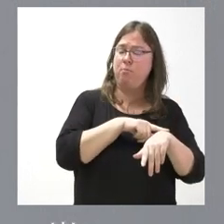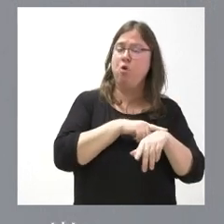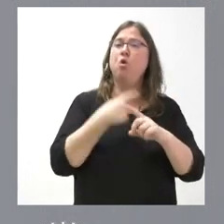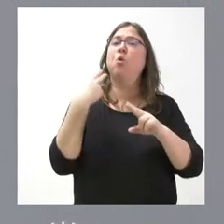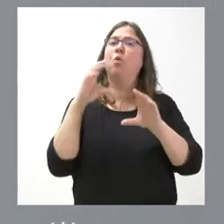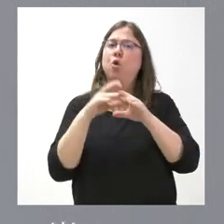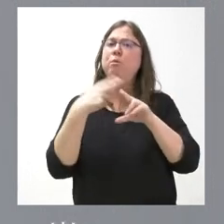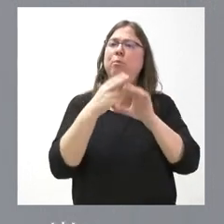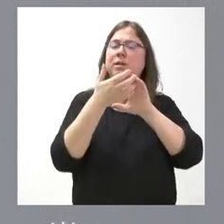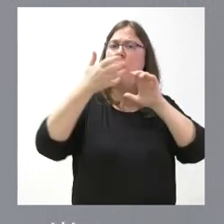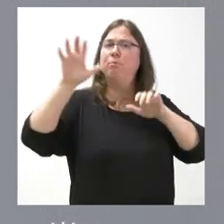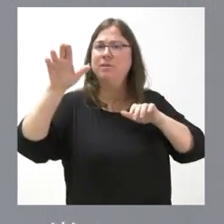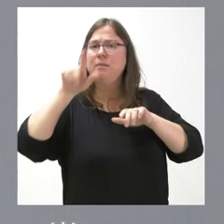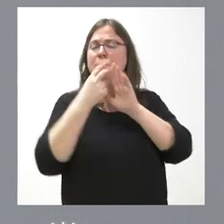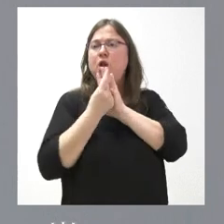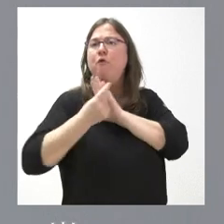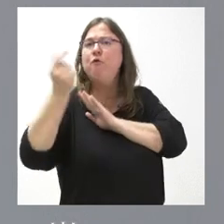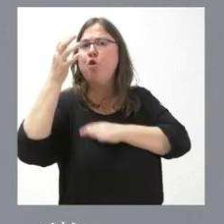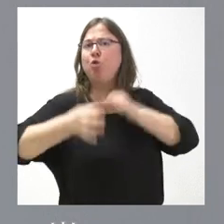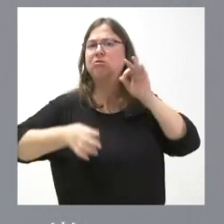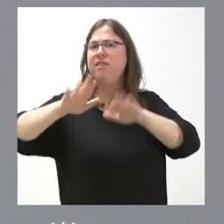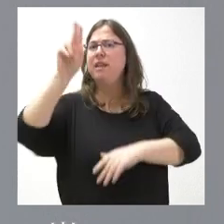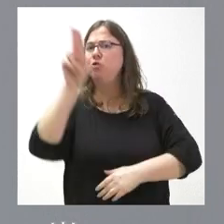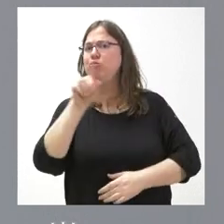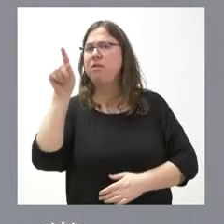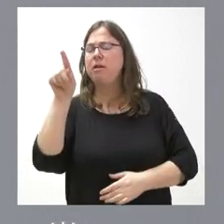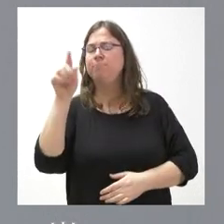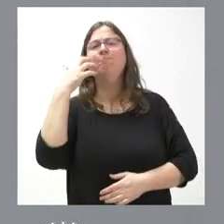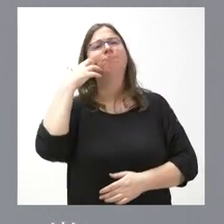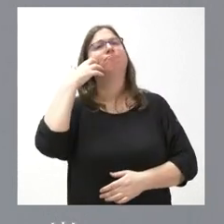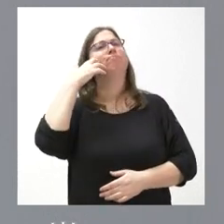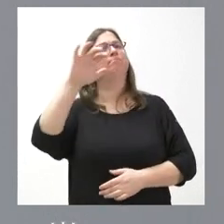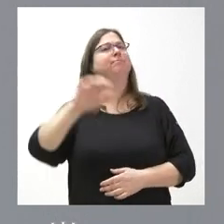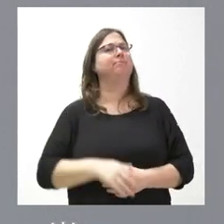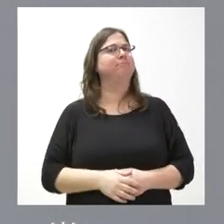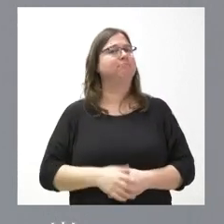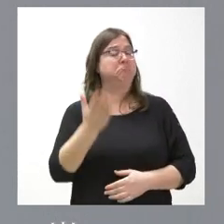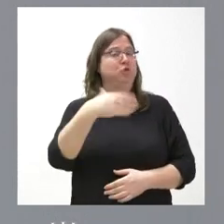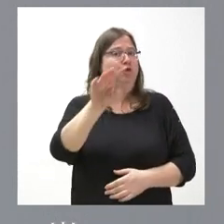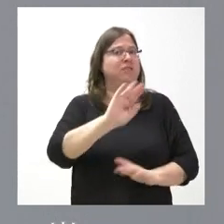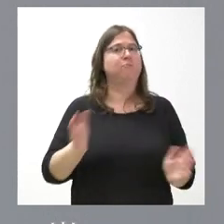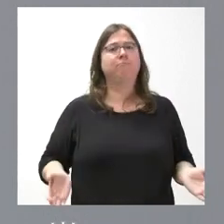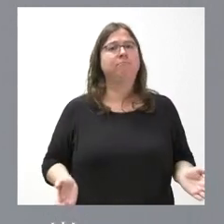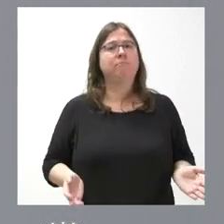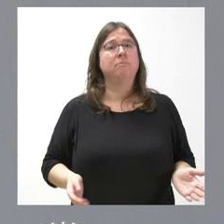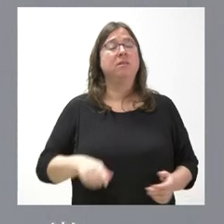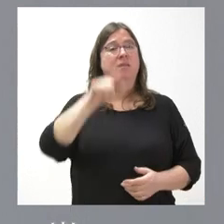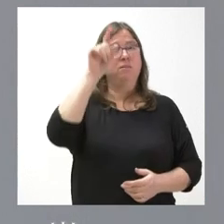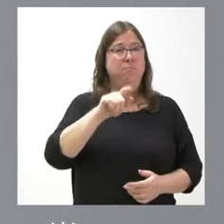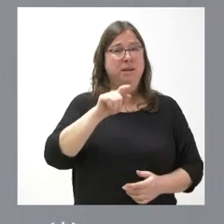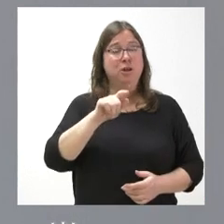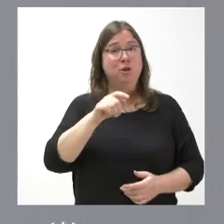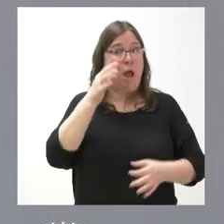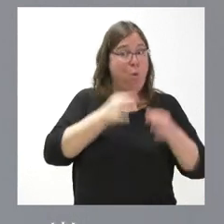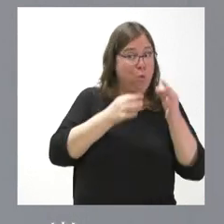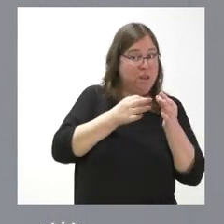sí con un prófugo de la justicia en Suiza, es una anomalía. No puedo yo entender que un prófugo de la justicia